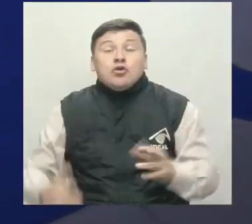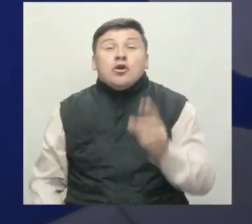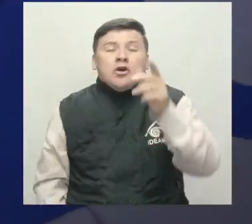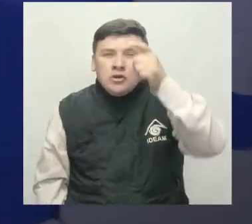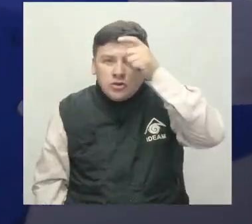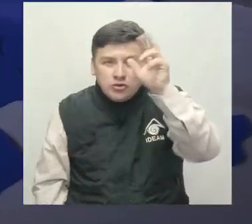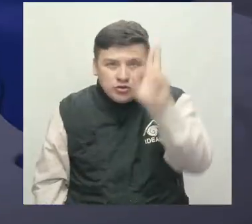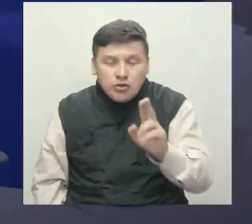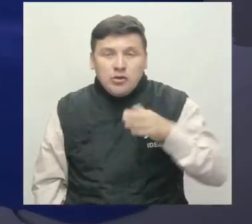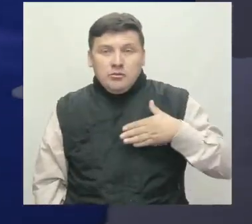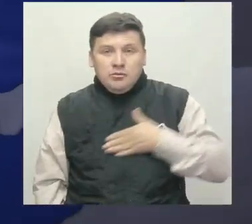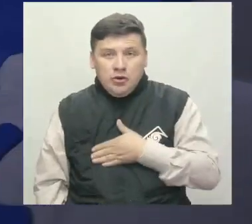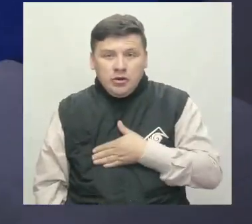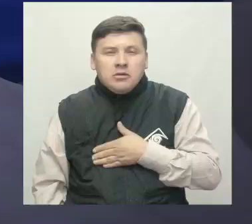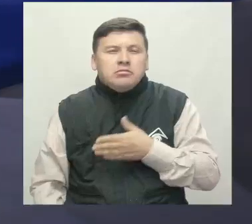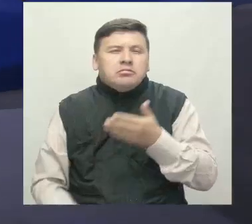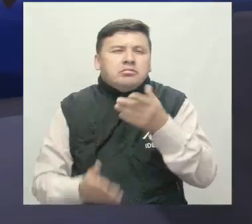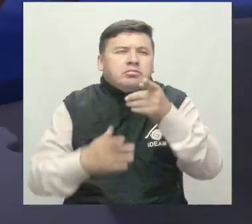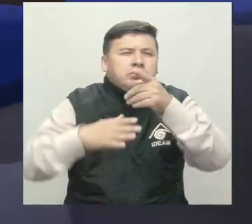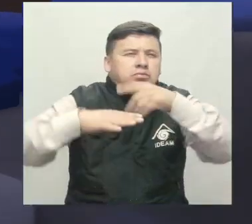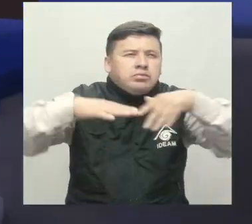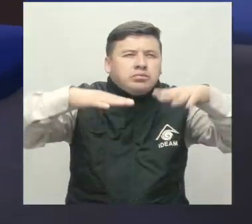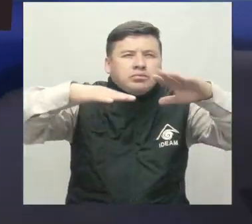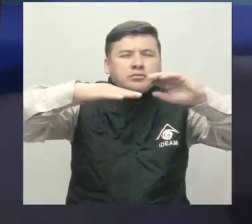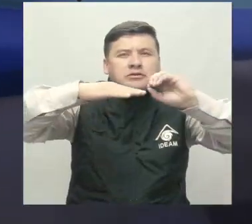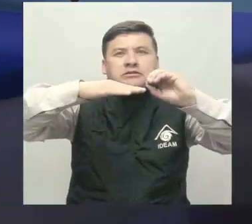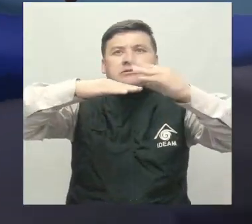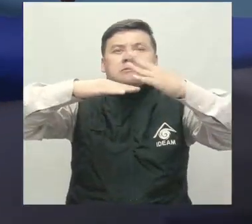de la